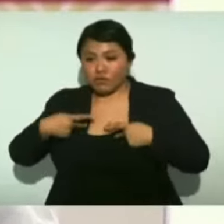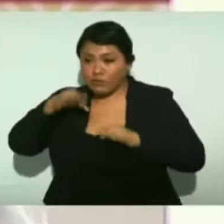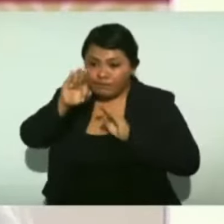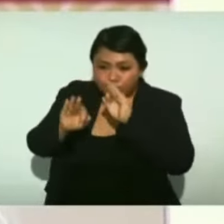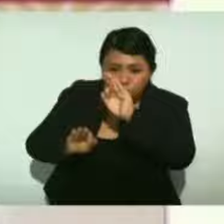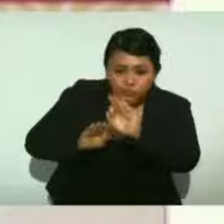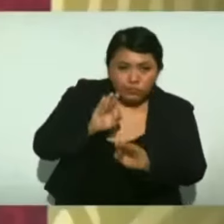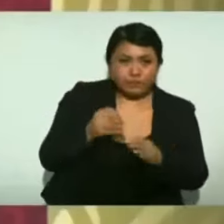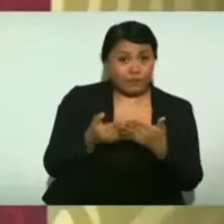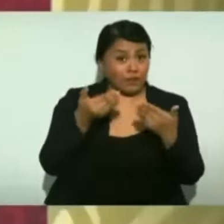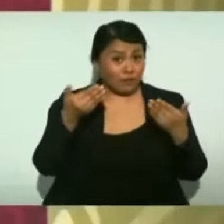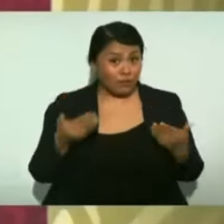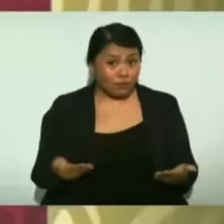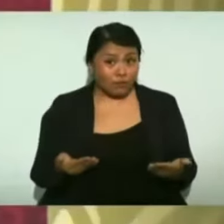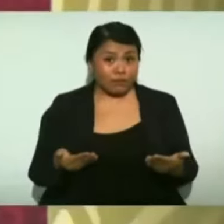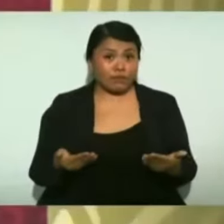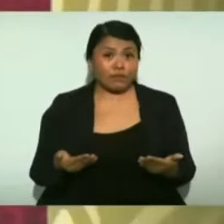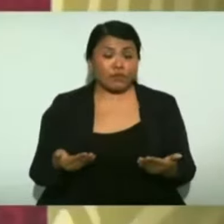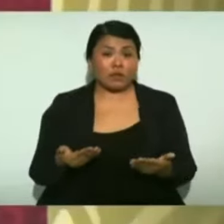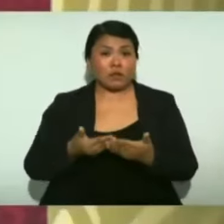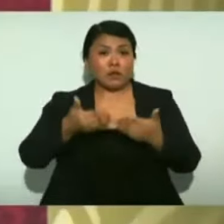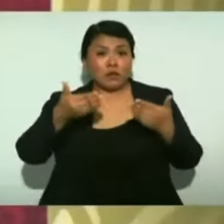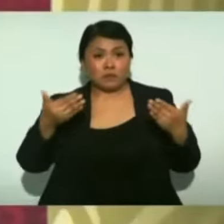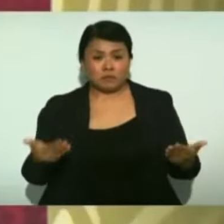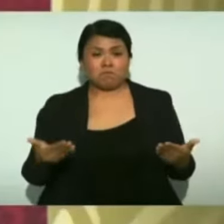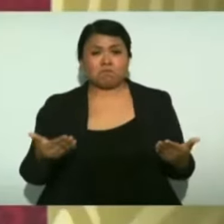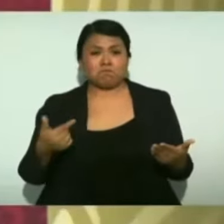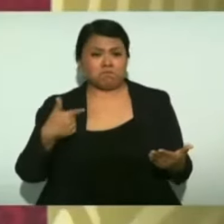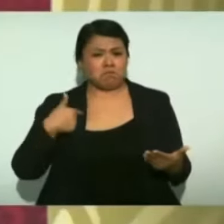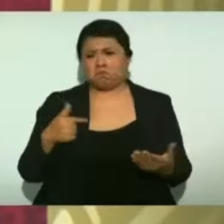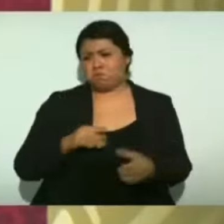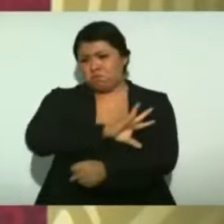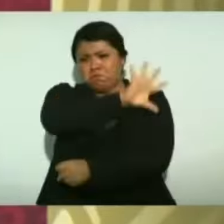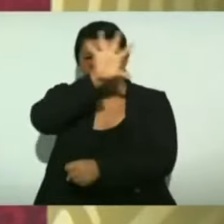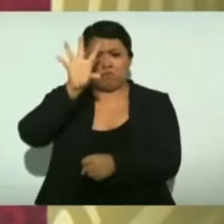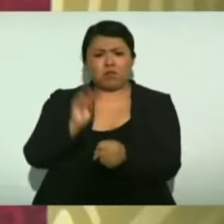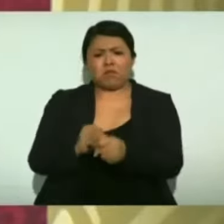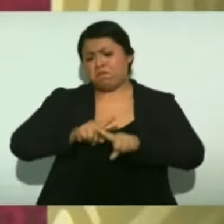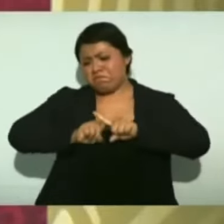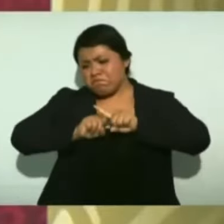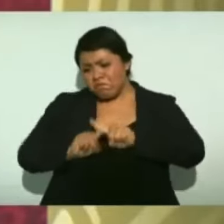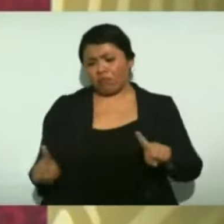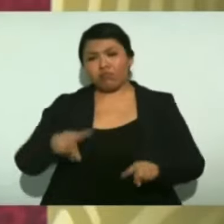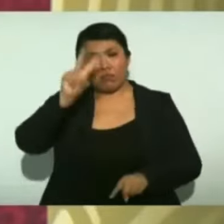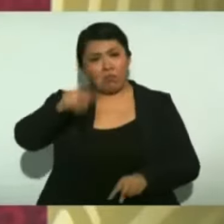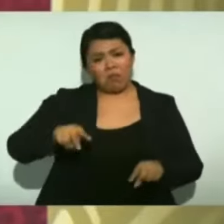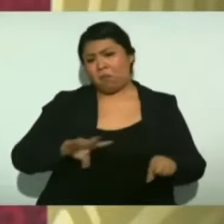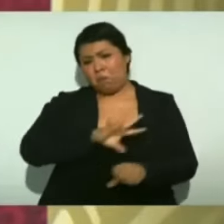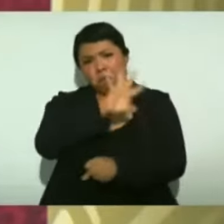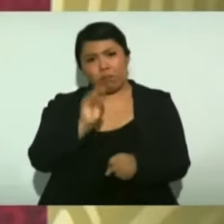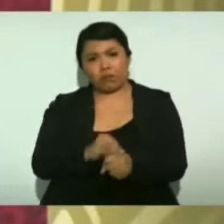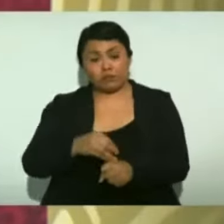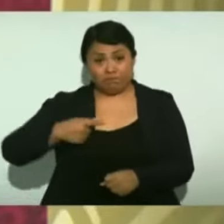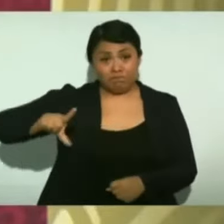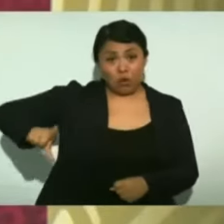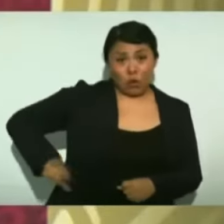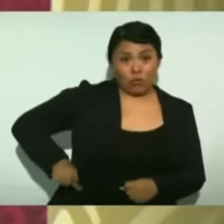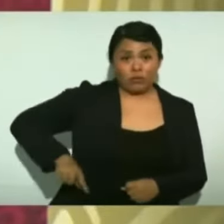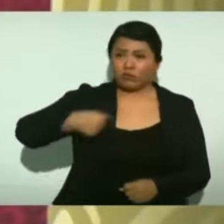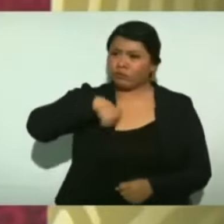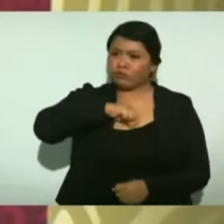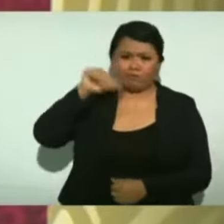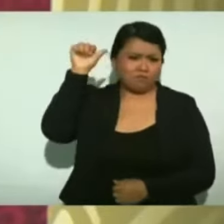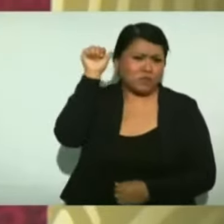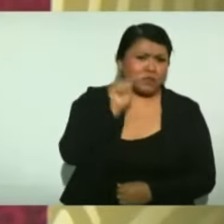Ahora es completamente distinto. El gobierno siempre está pensando